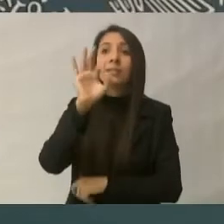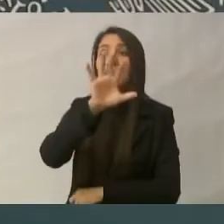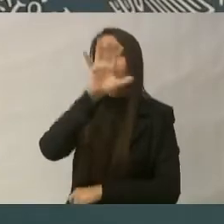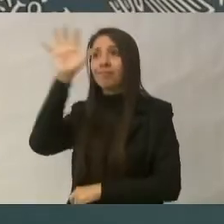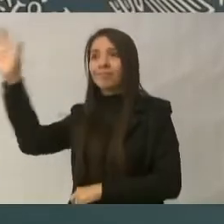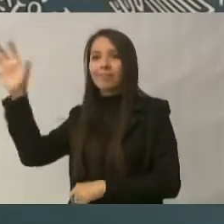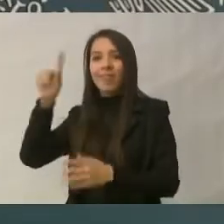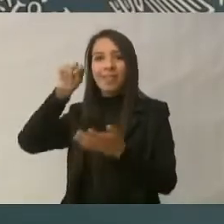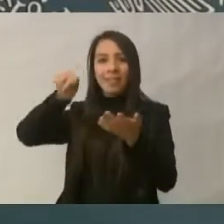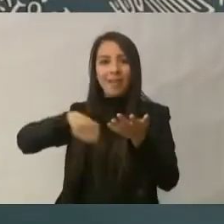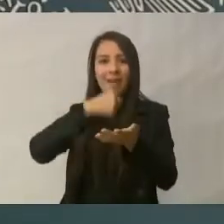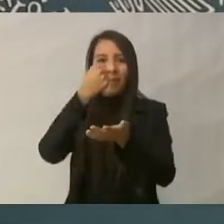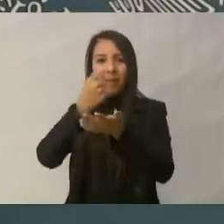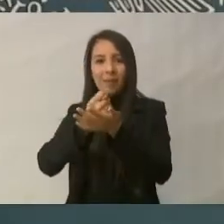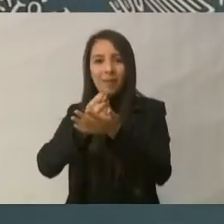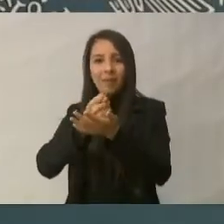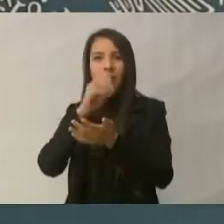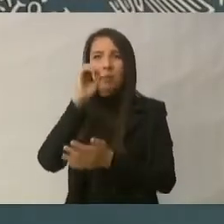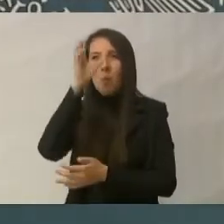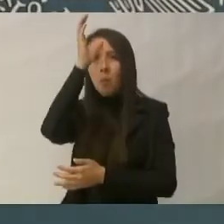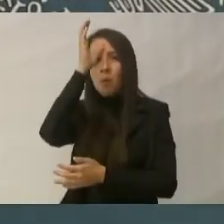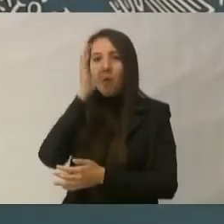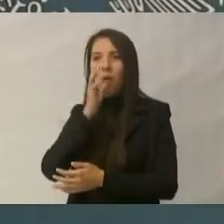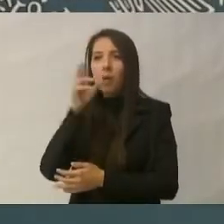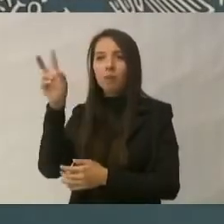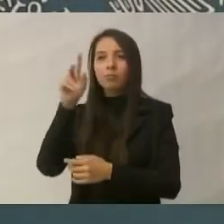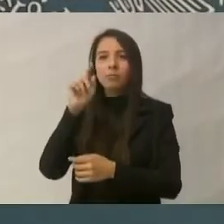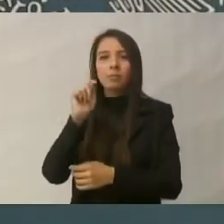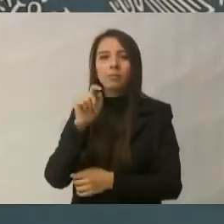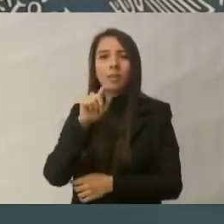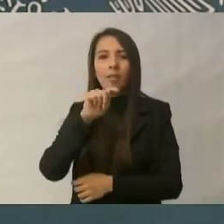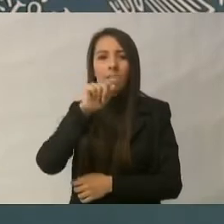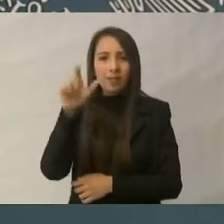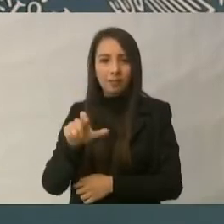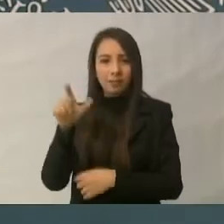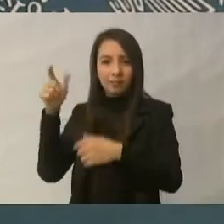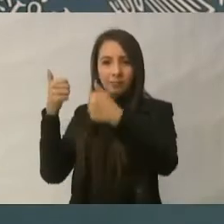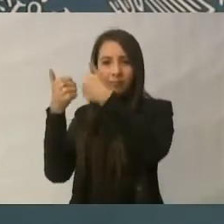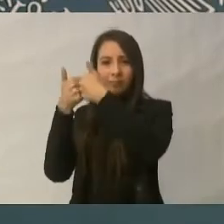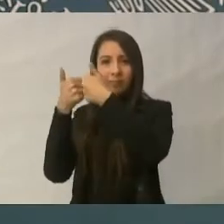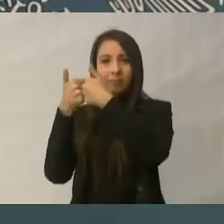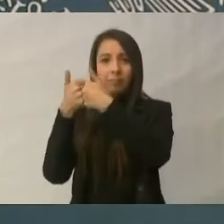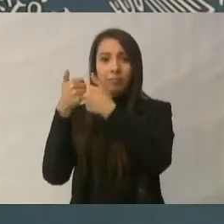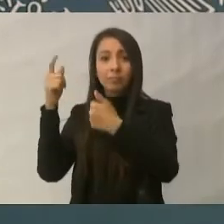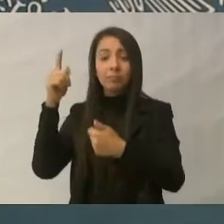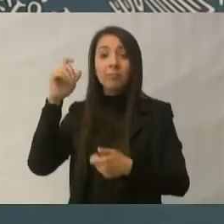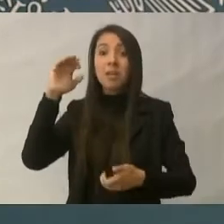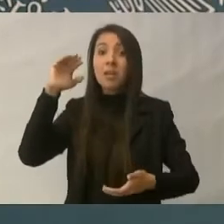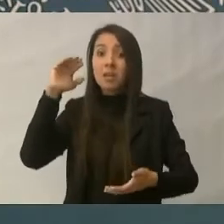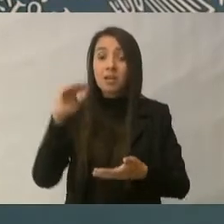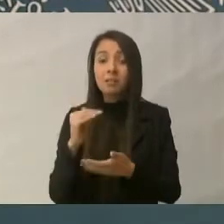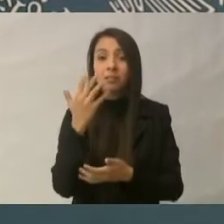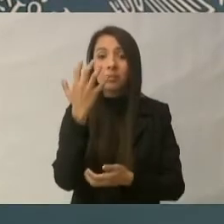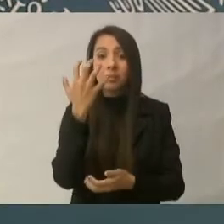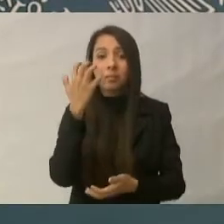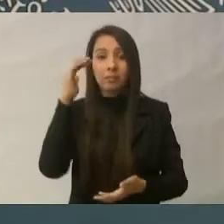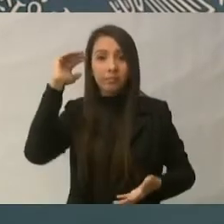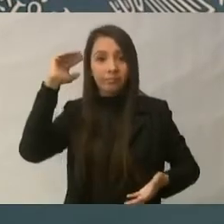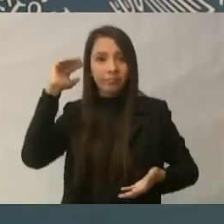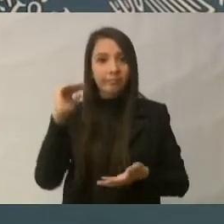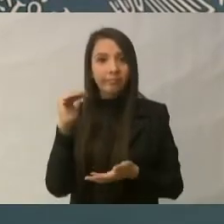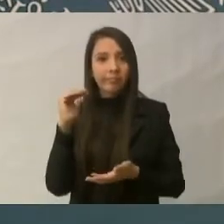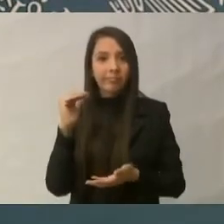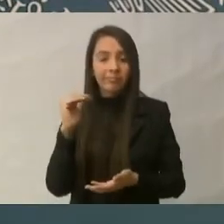Coahuila de Texas, pues tendrían un ahorro hasta de 5 pesos por litro, porque